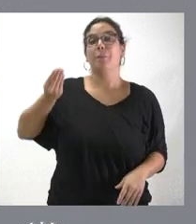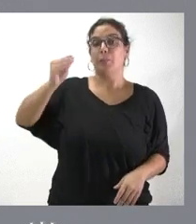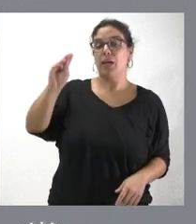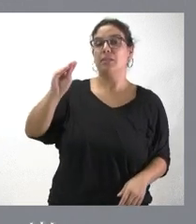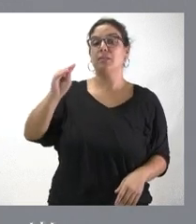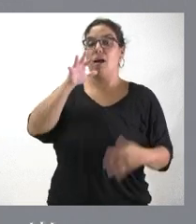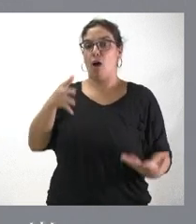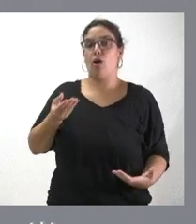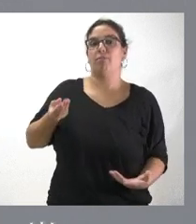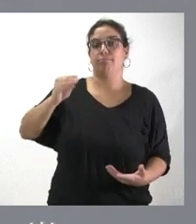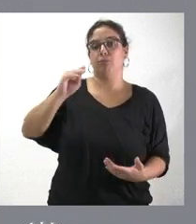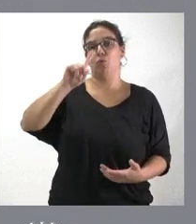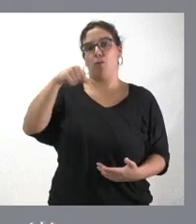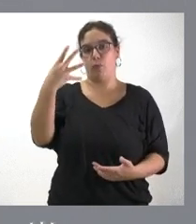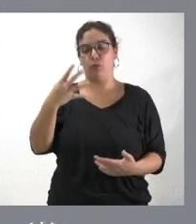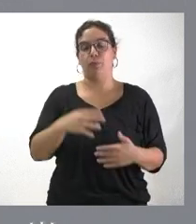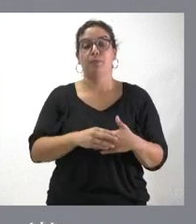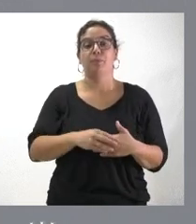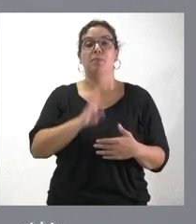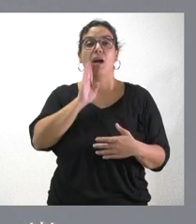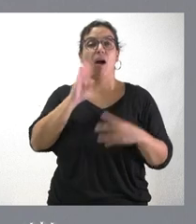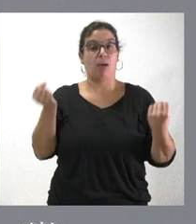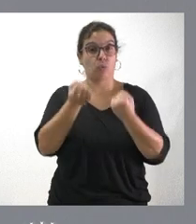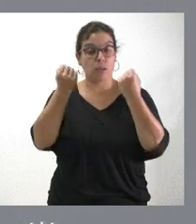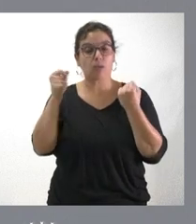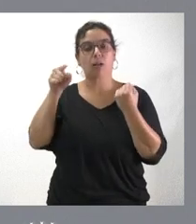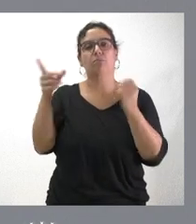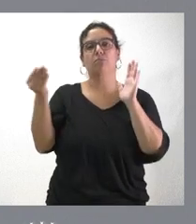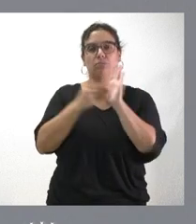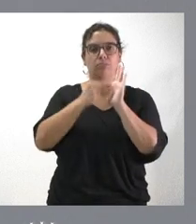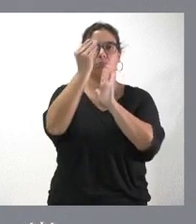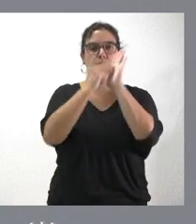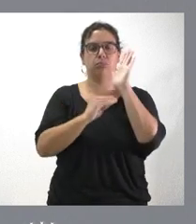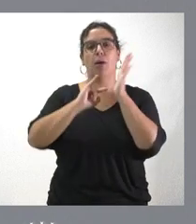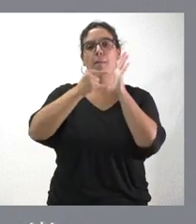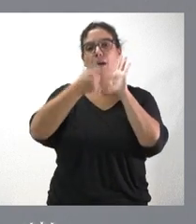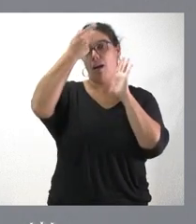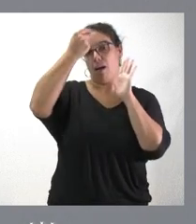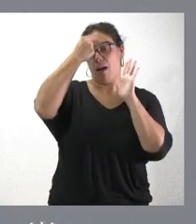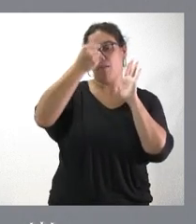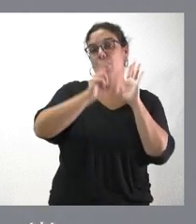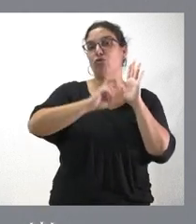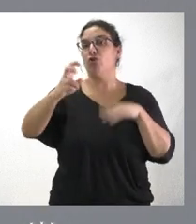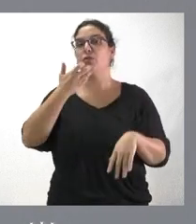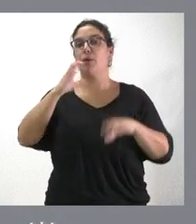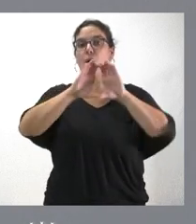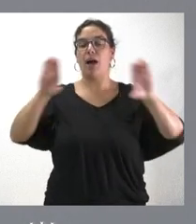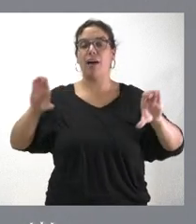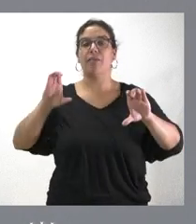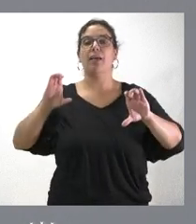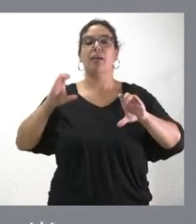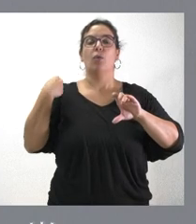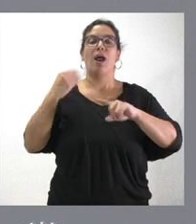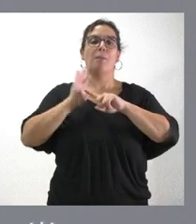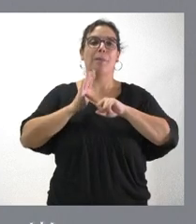actual. Estas actuaciones, como les digo, forman parte del plan Ávila y se incluyen otras, como la nave del parque de proveedores en